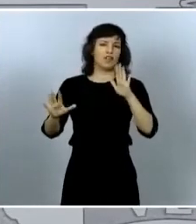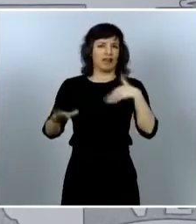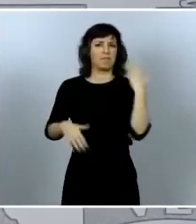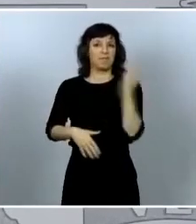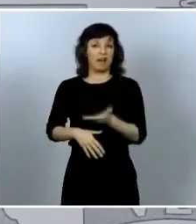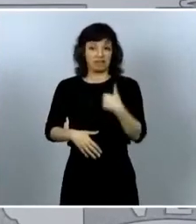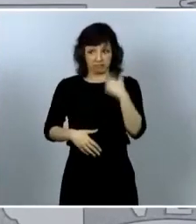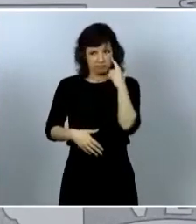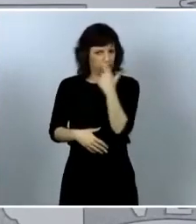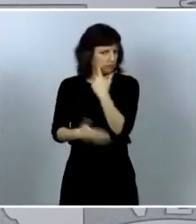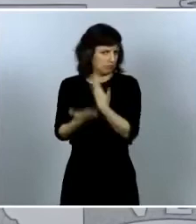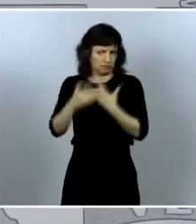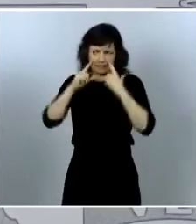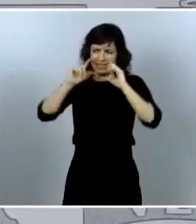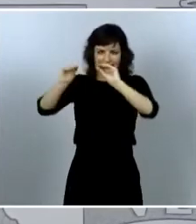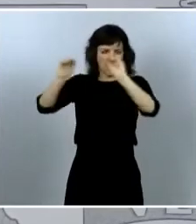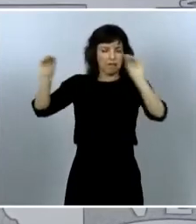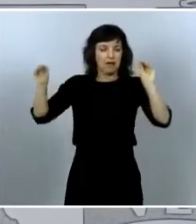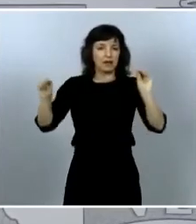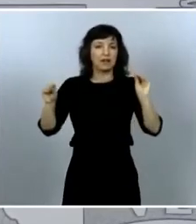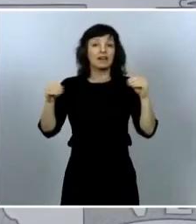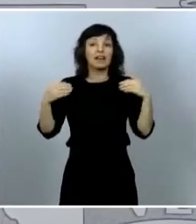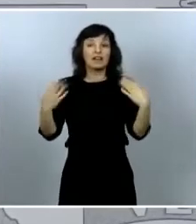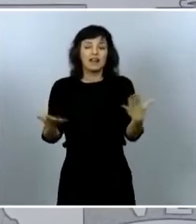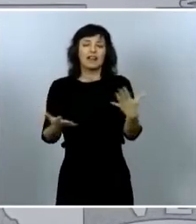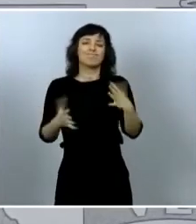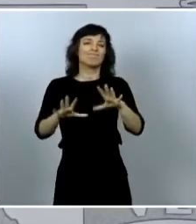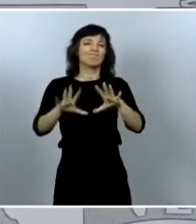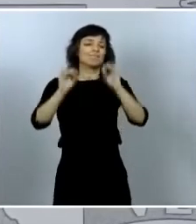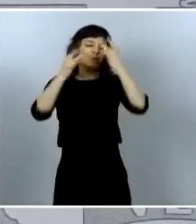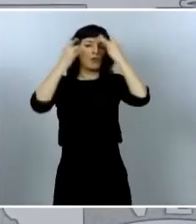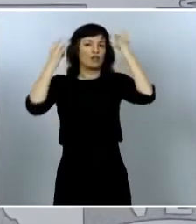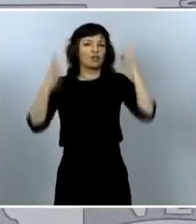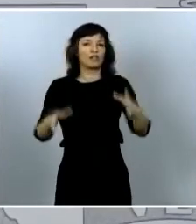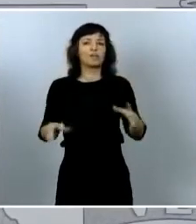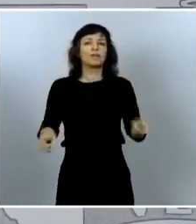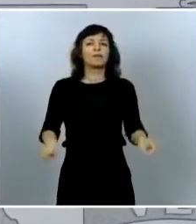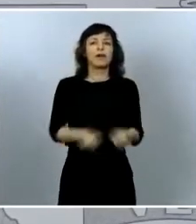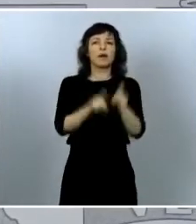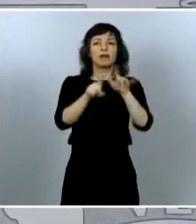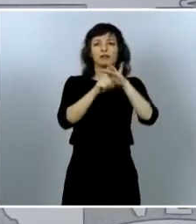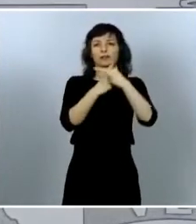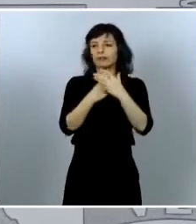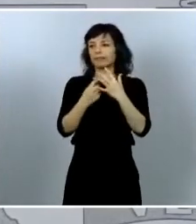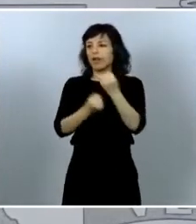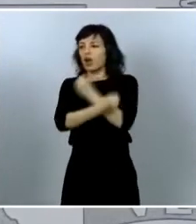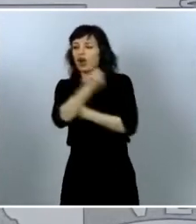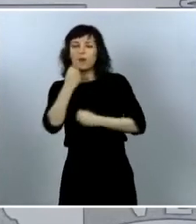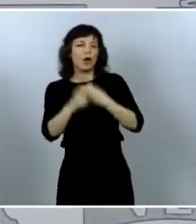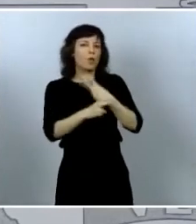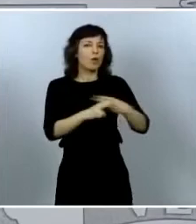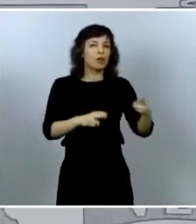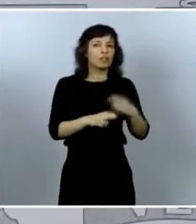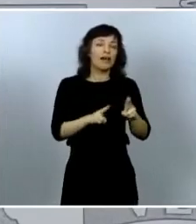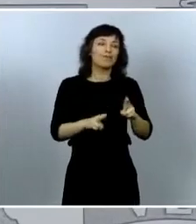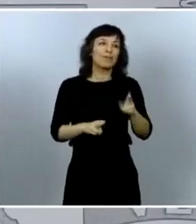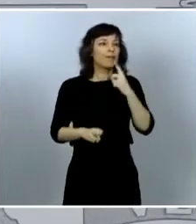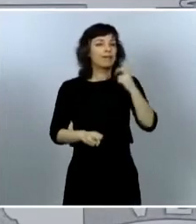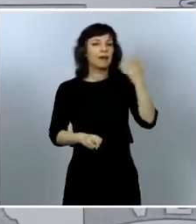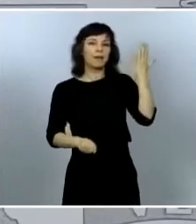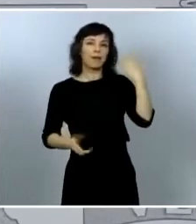que ninguna coyuntura económica ni tampoco circunstancia política puede justificar el maltrato a nuestro servicio público de salud